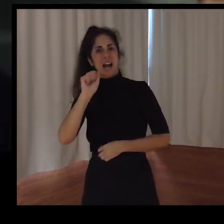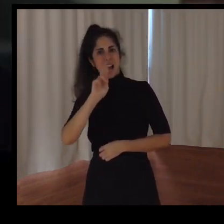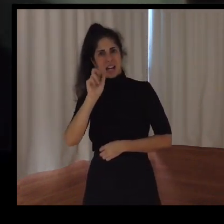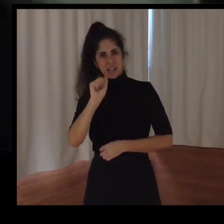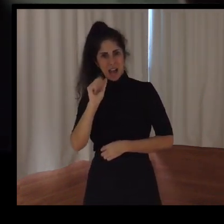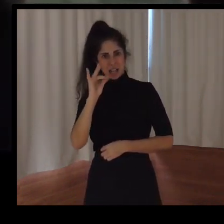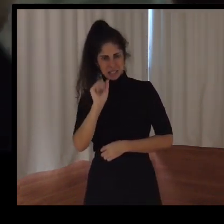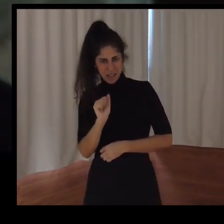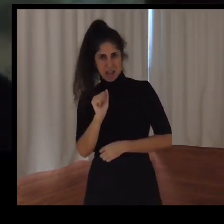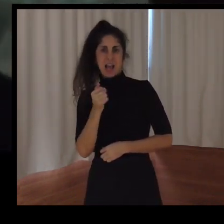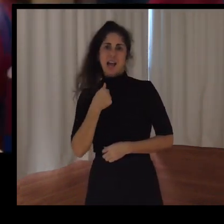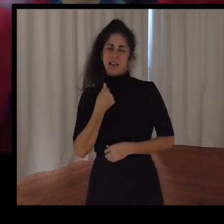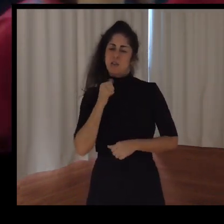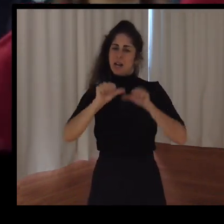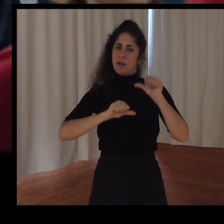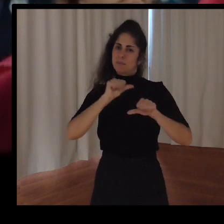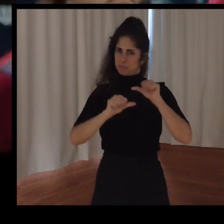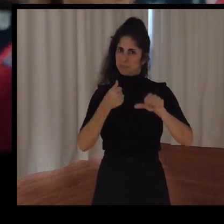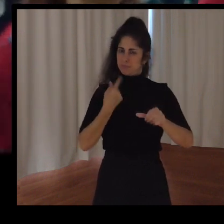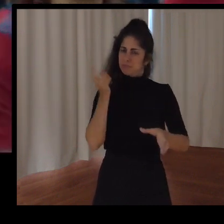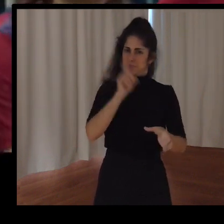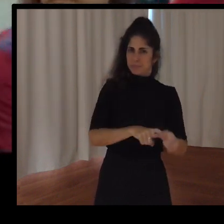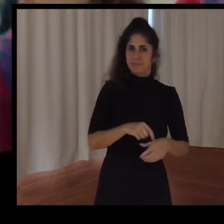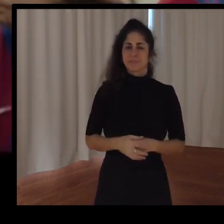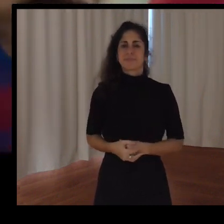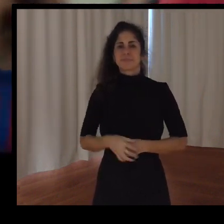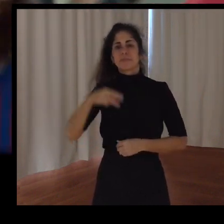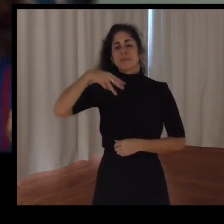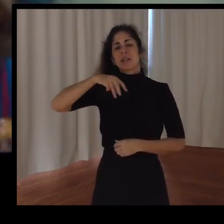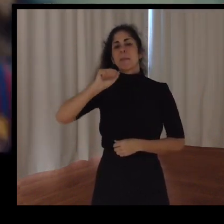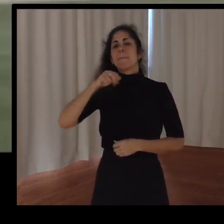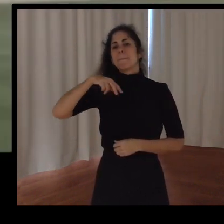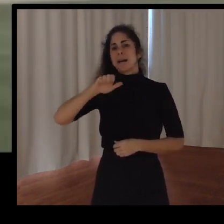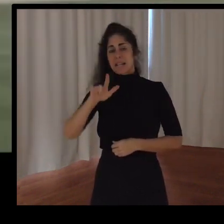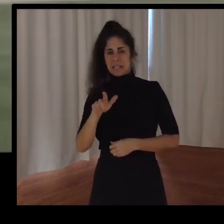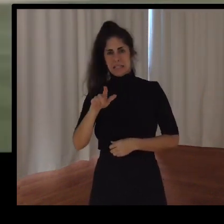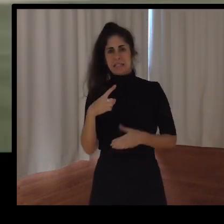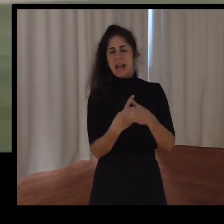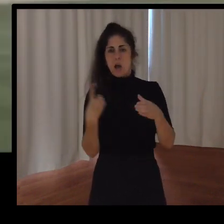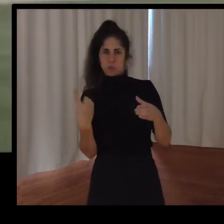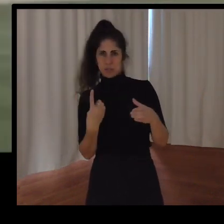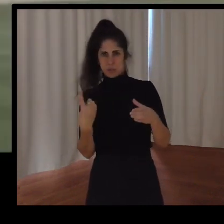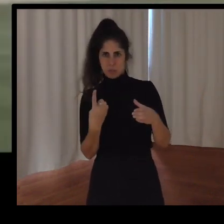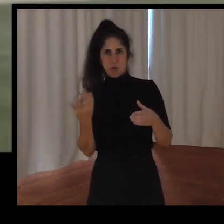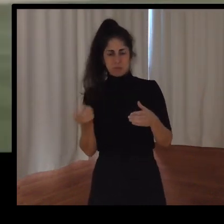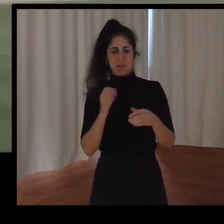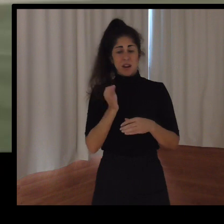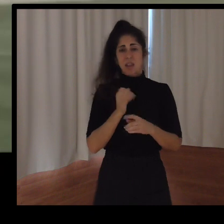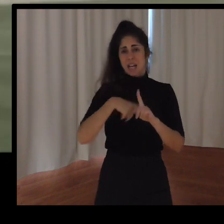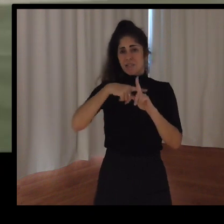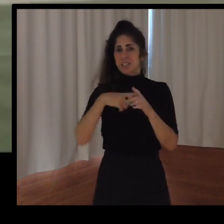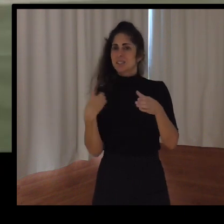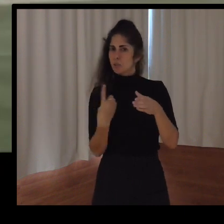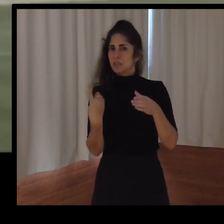Manel tiene autismo, entonces la relación con... Hay muchos grados de autismo, ¿no? Pero a él lo que es